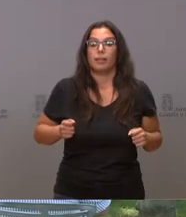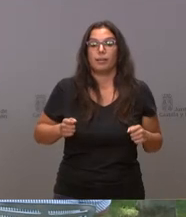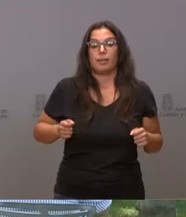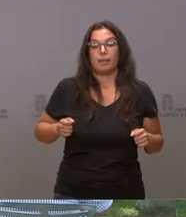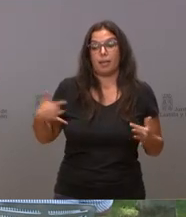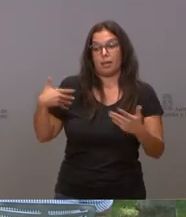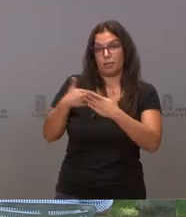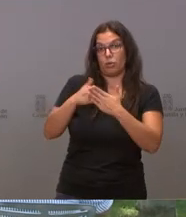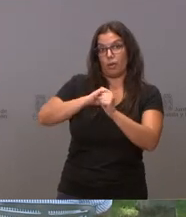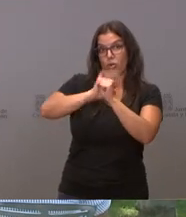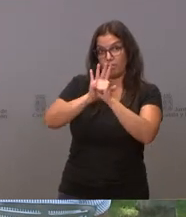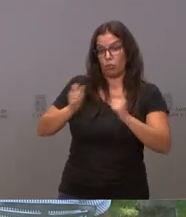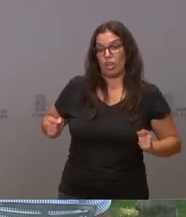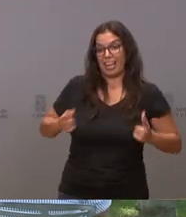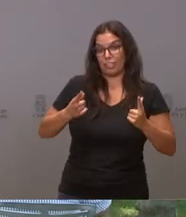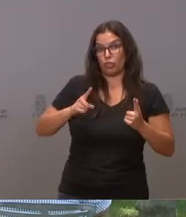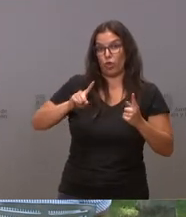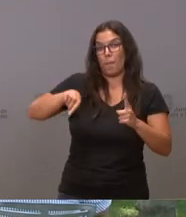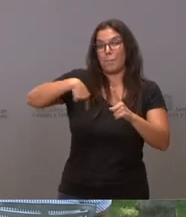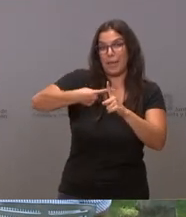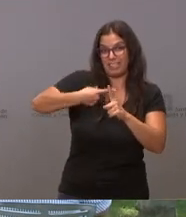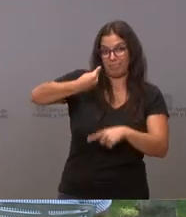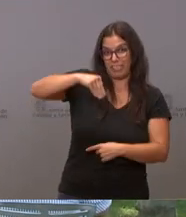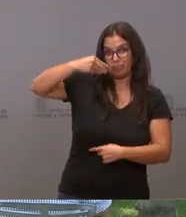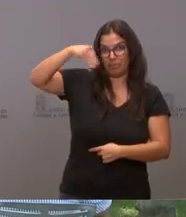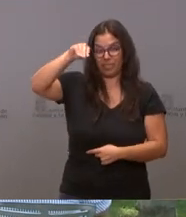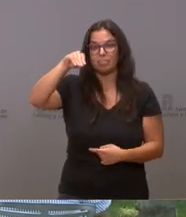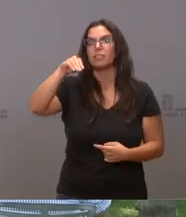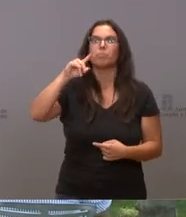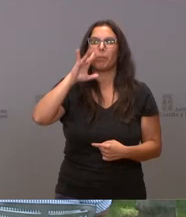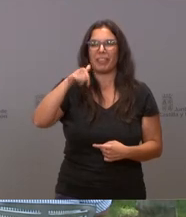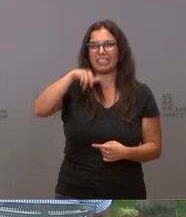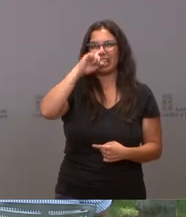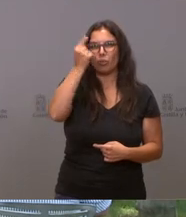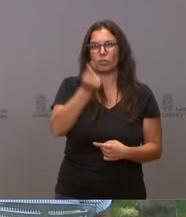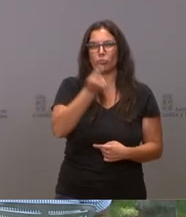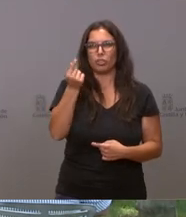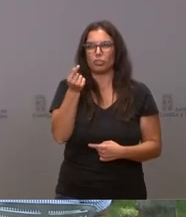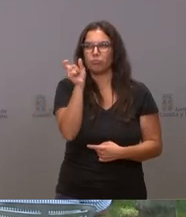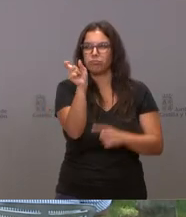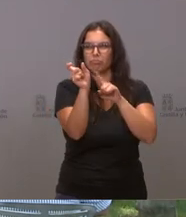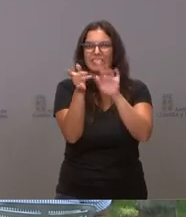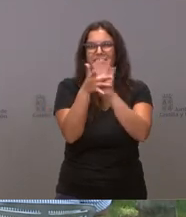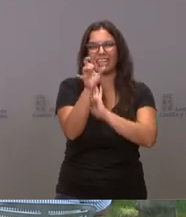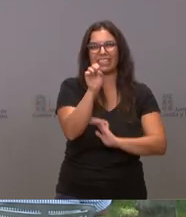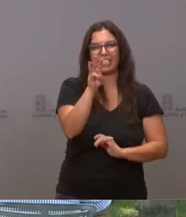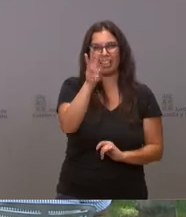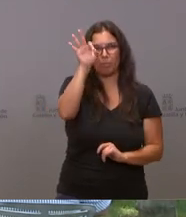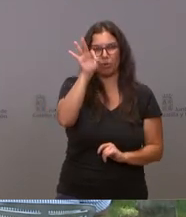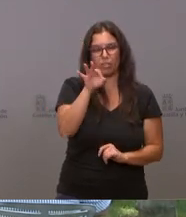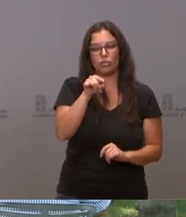la pandemia, creo que el presupuesto de este año 2021 ya ha crecido un 13%, va a